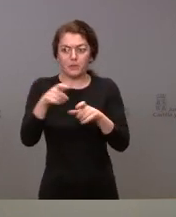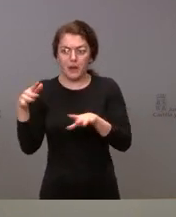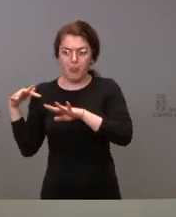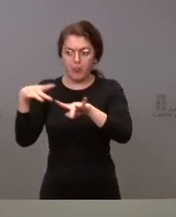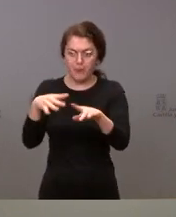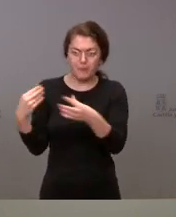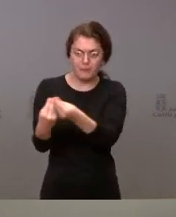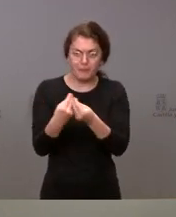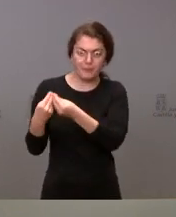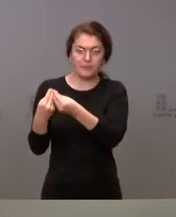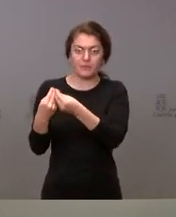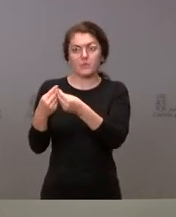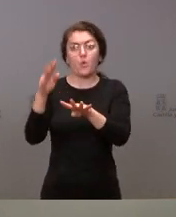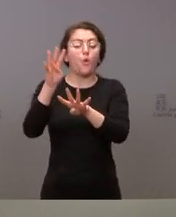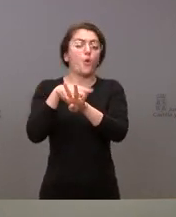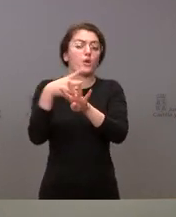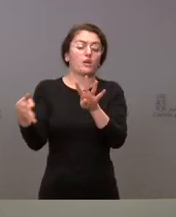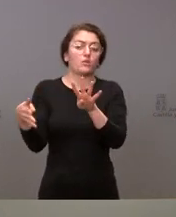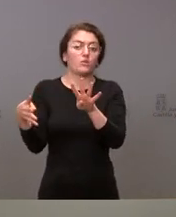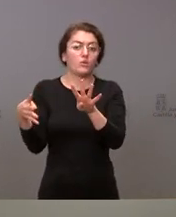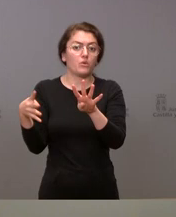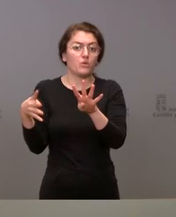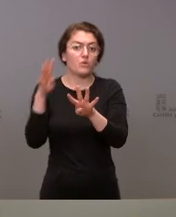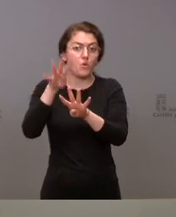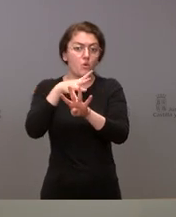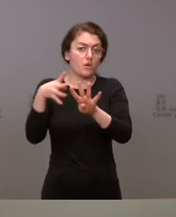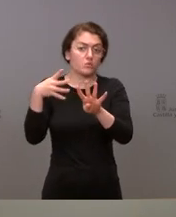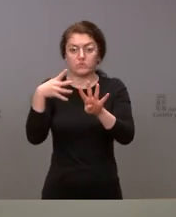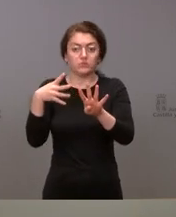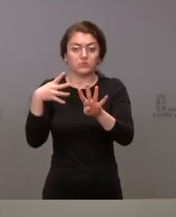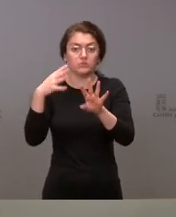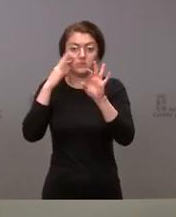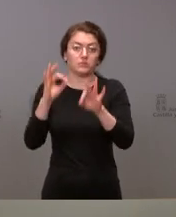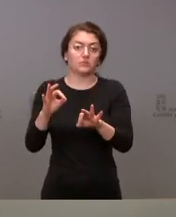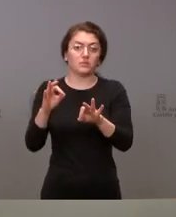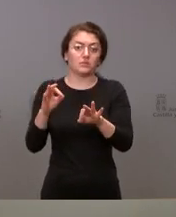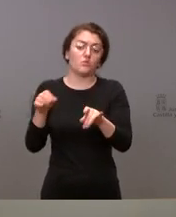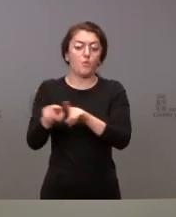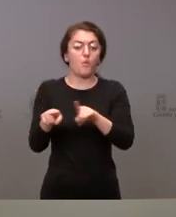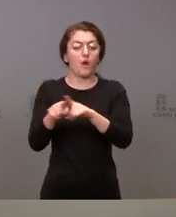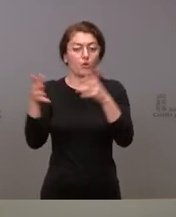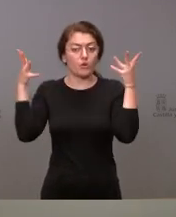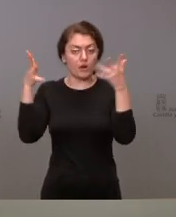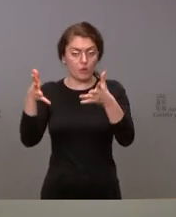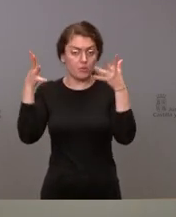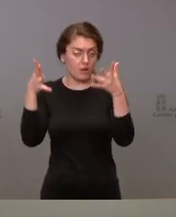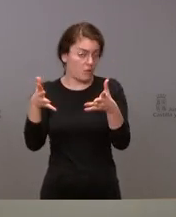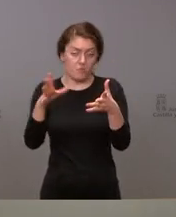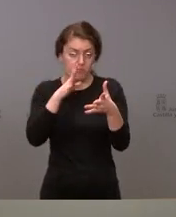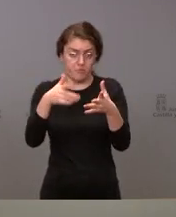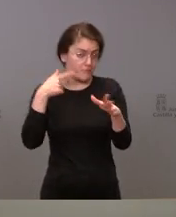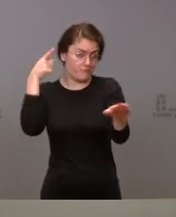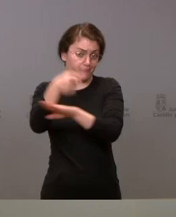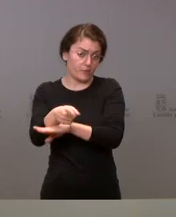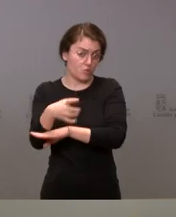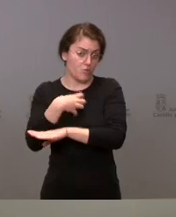tanto ese horario siempre como usted viene puesto de manifiesto tiene que ser una mera recomendación porque no se puede hacer una obligación